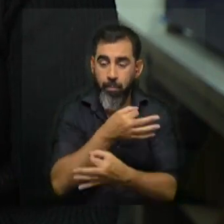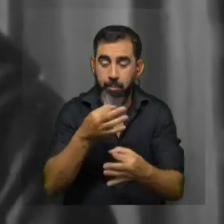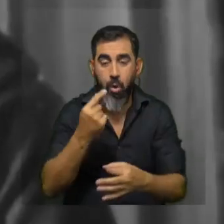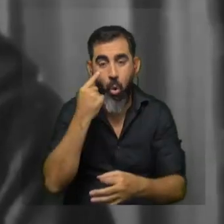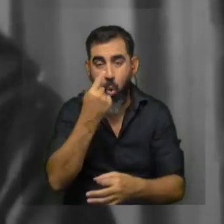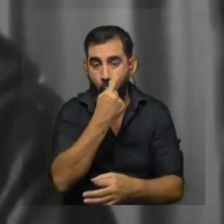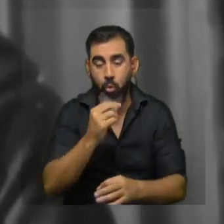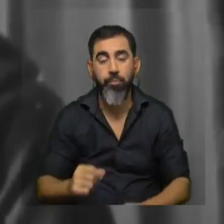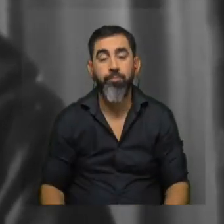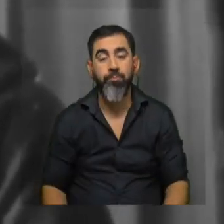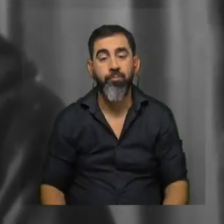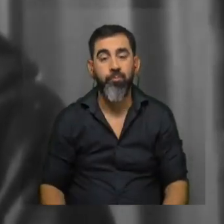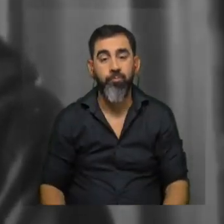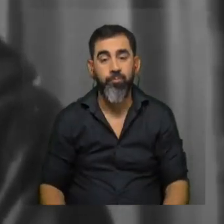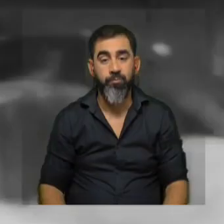ojo